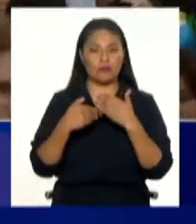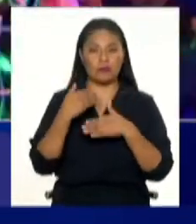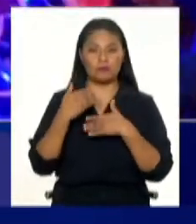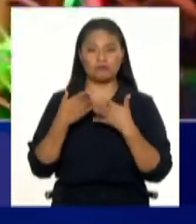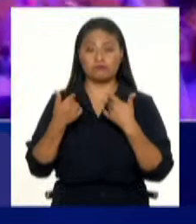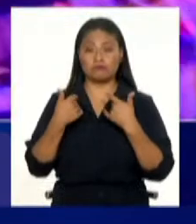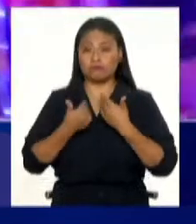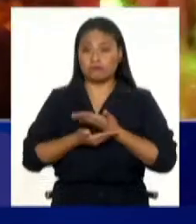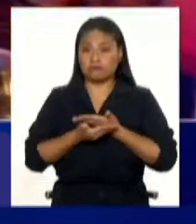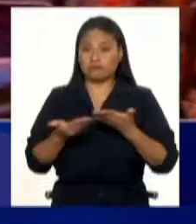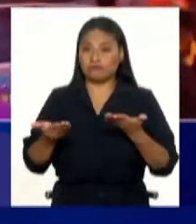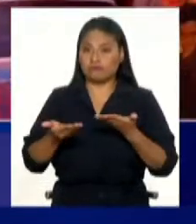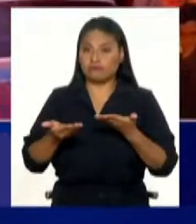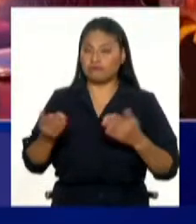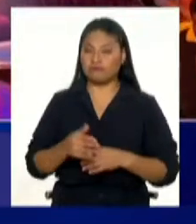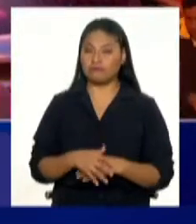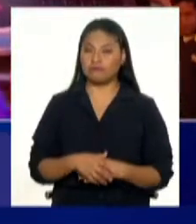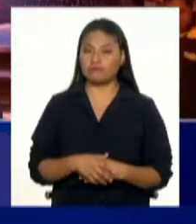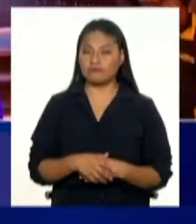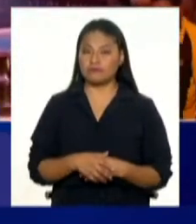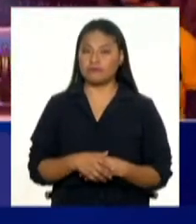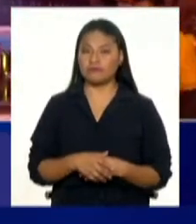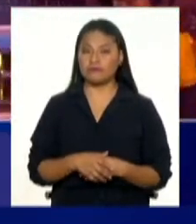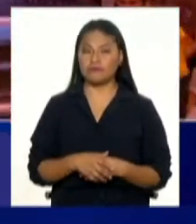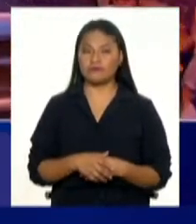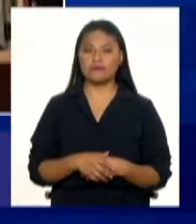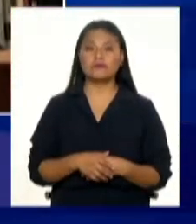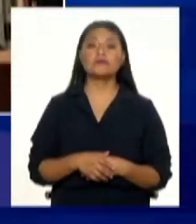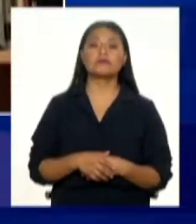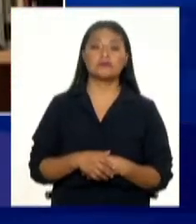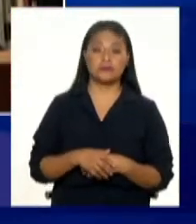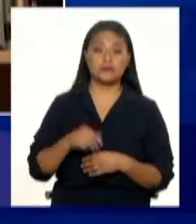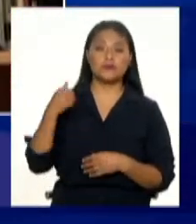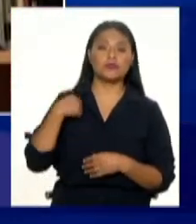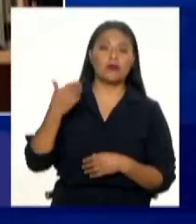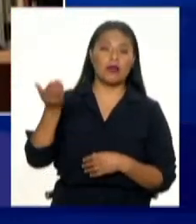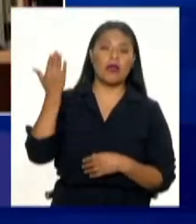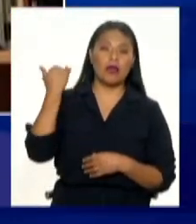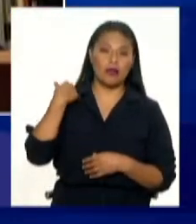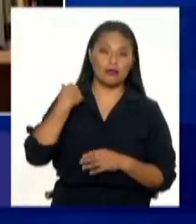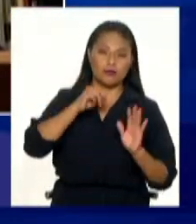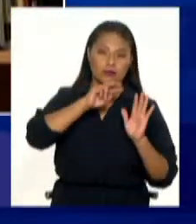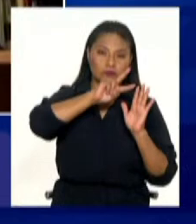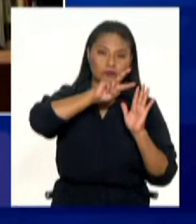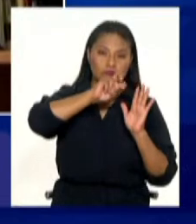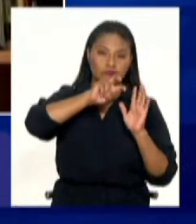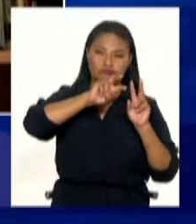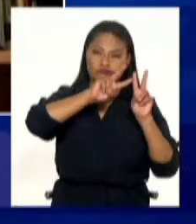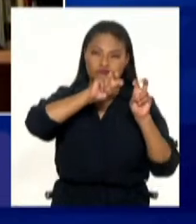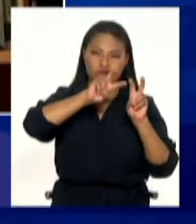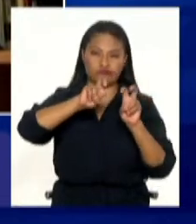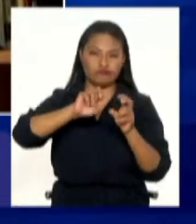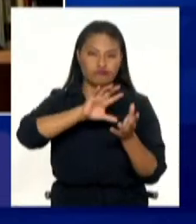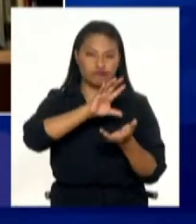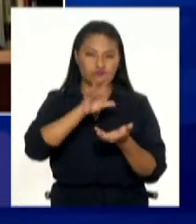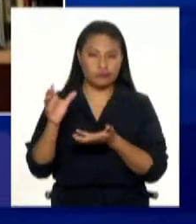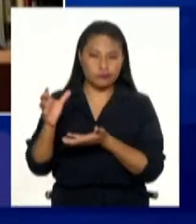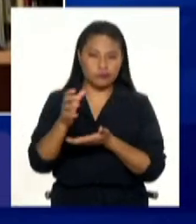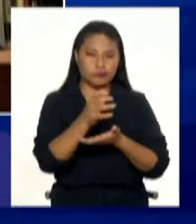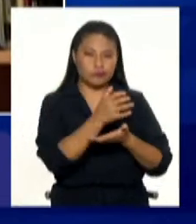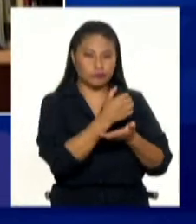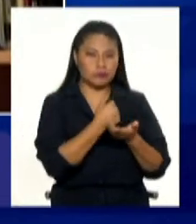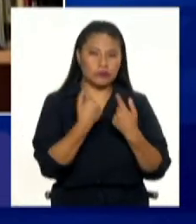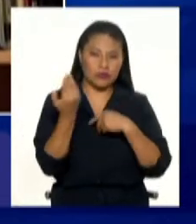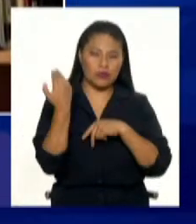espacio? Claro que sí. Nosotros hicimos un estudio hace un par de años, o un poquito